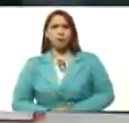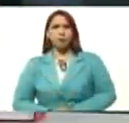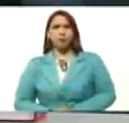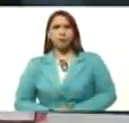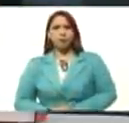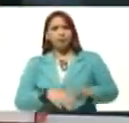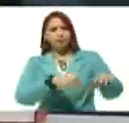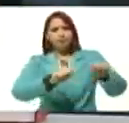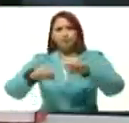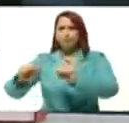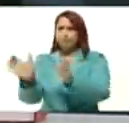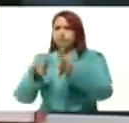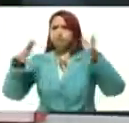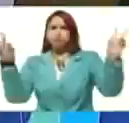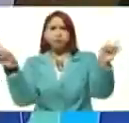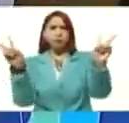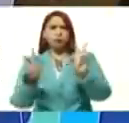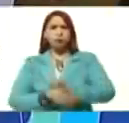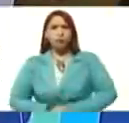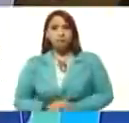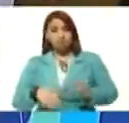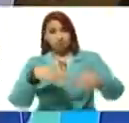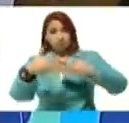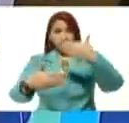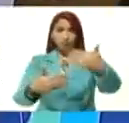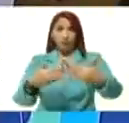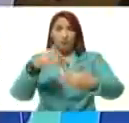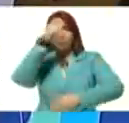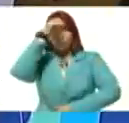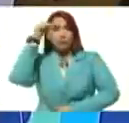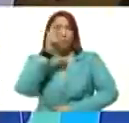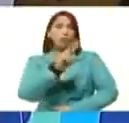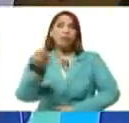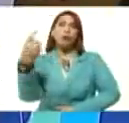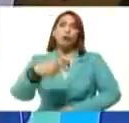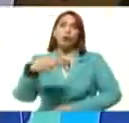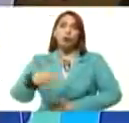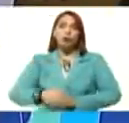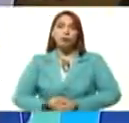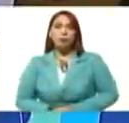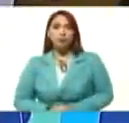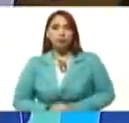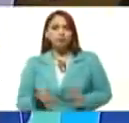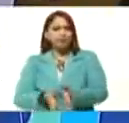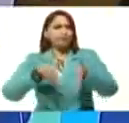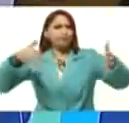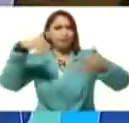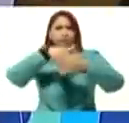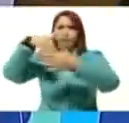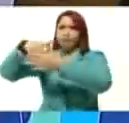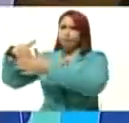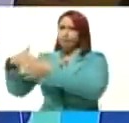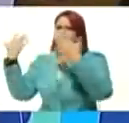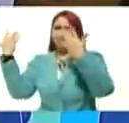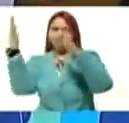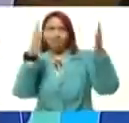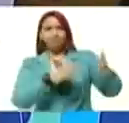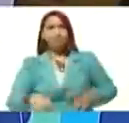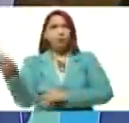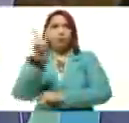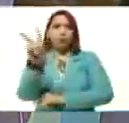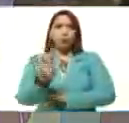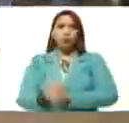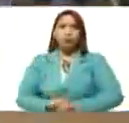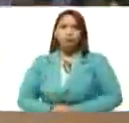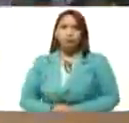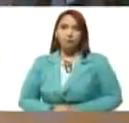conquistar una gran victoria, el próximo domingo 21 de noviembre, en las mega elecciones de Venezuela, la